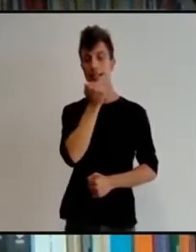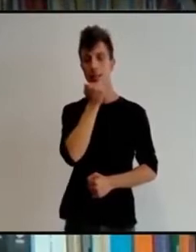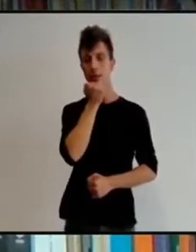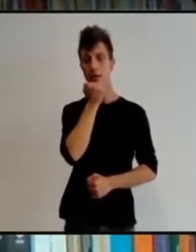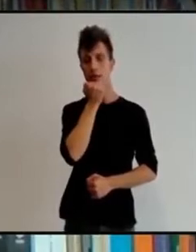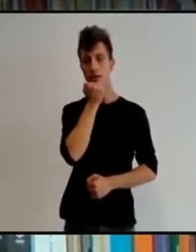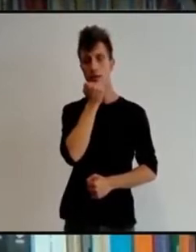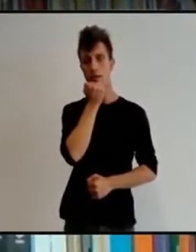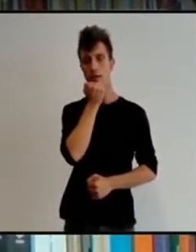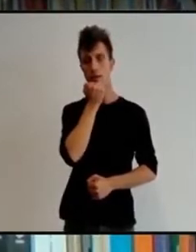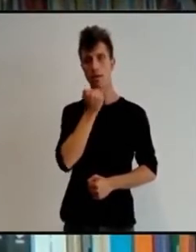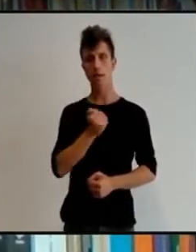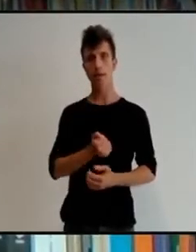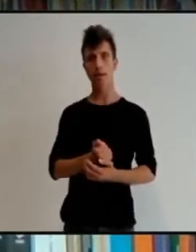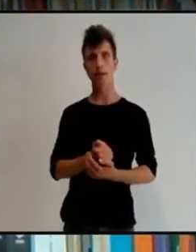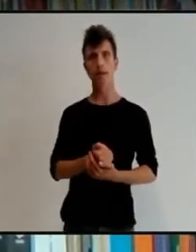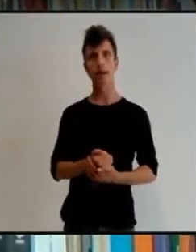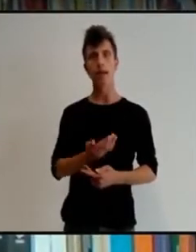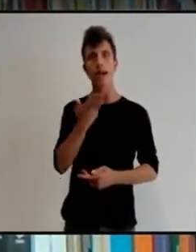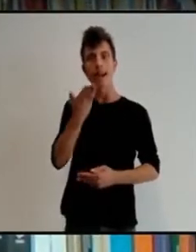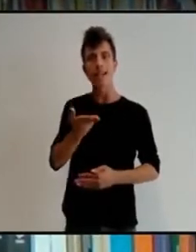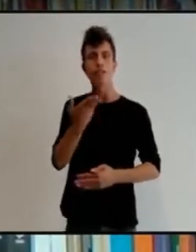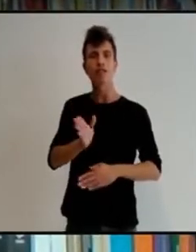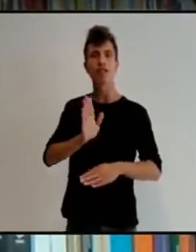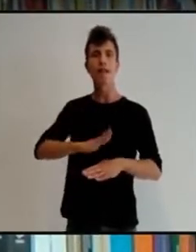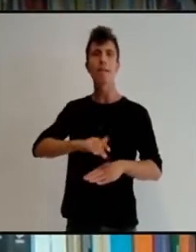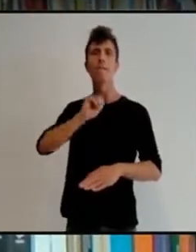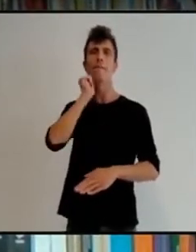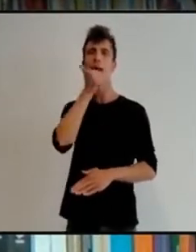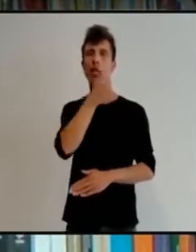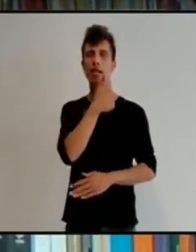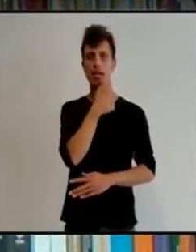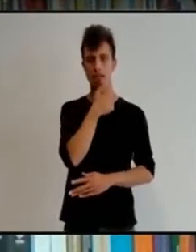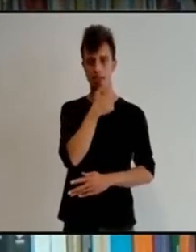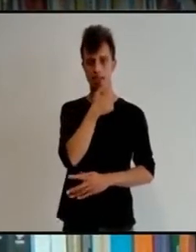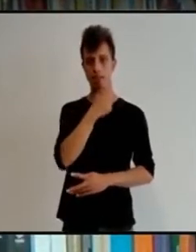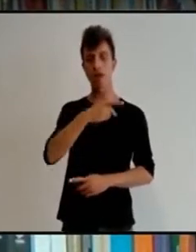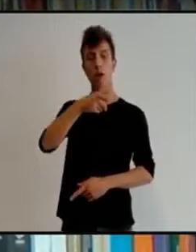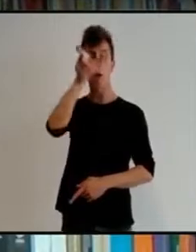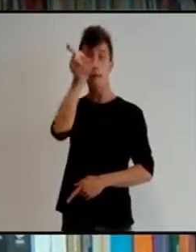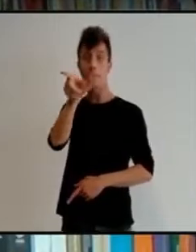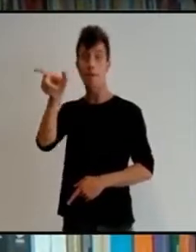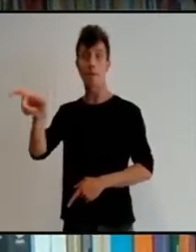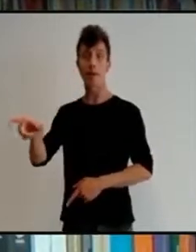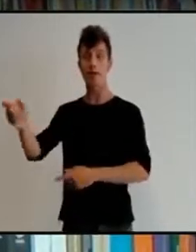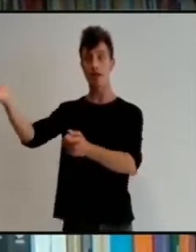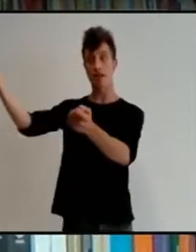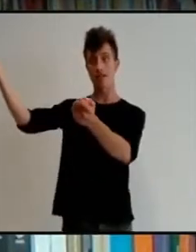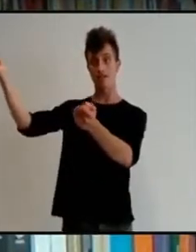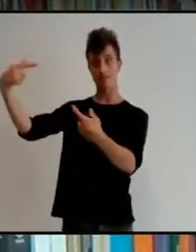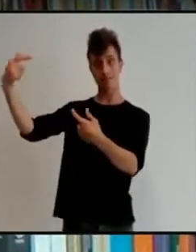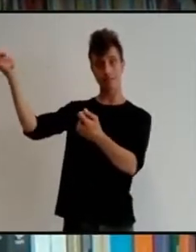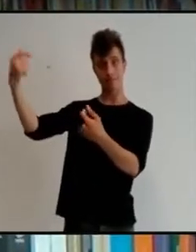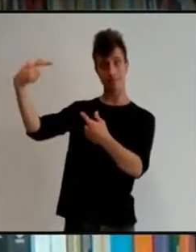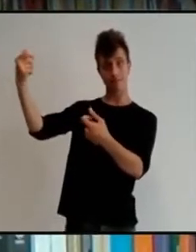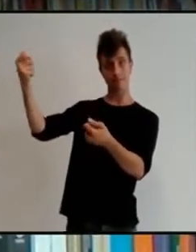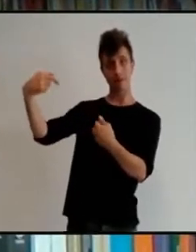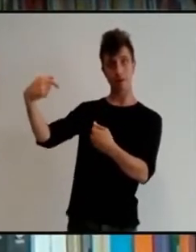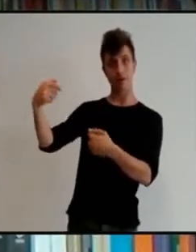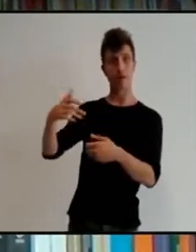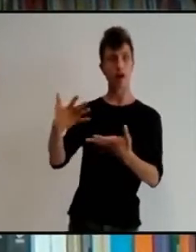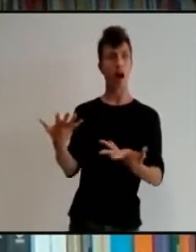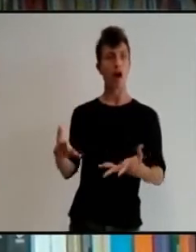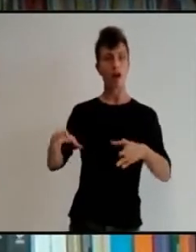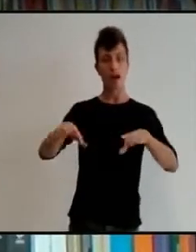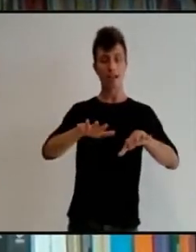han hecho de Lleida su tierra de acogida, para su tejido social y para sus instituciones.